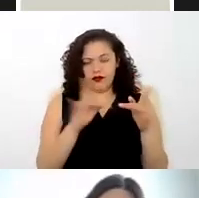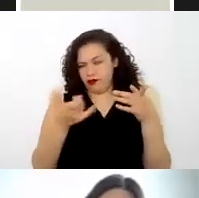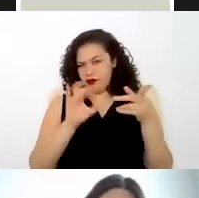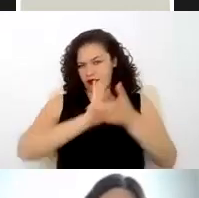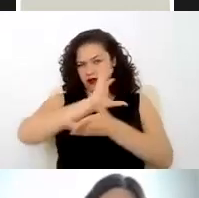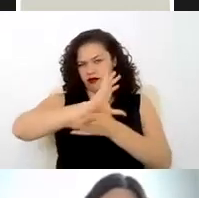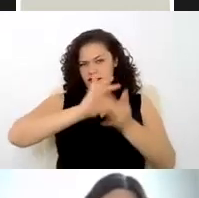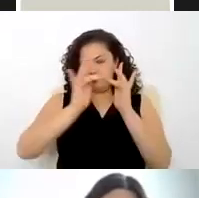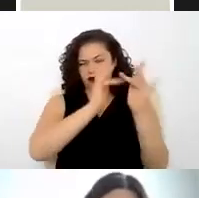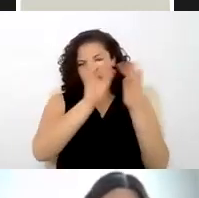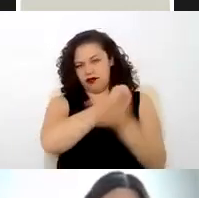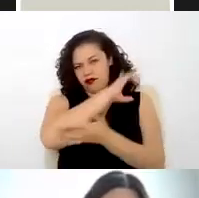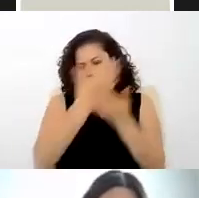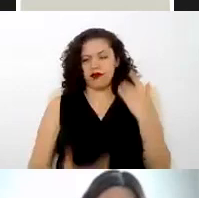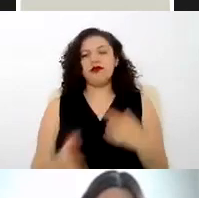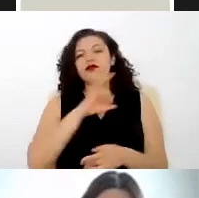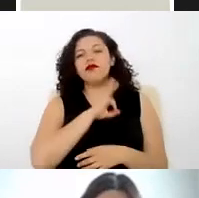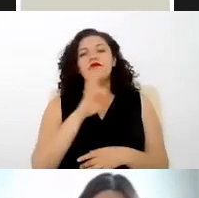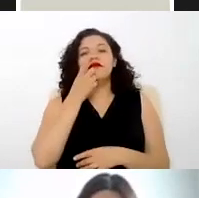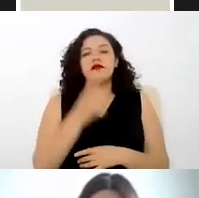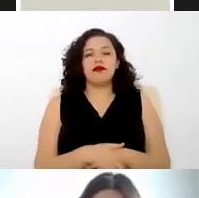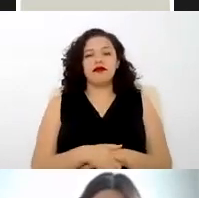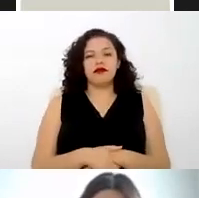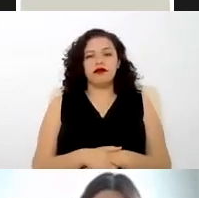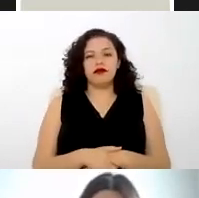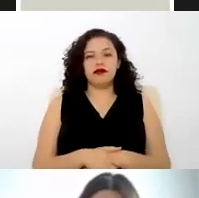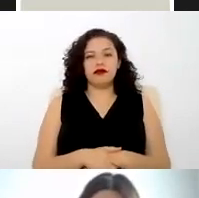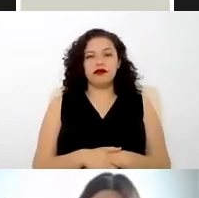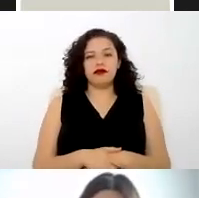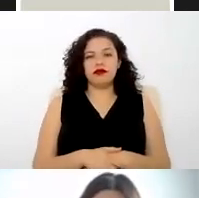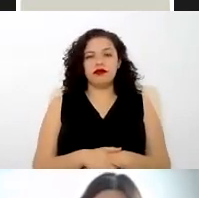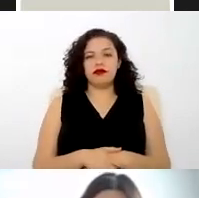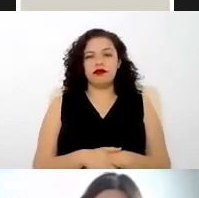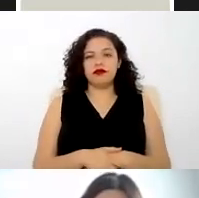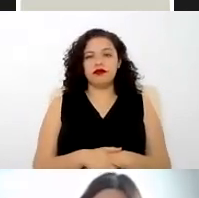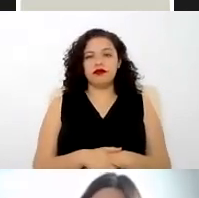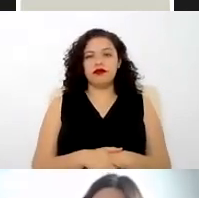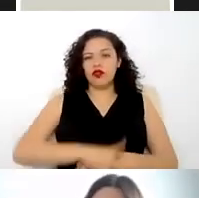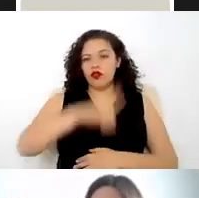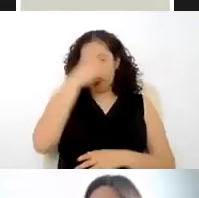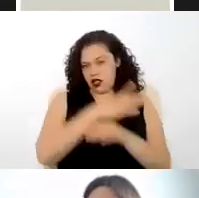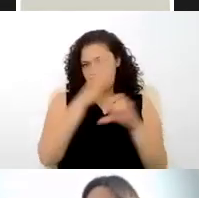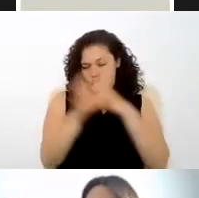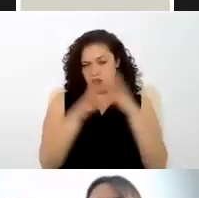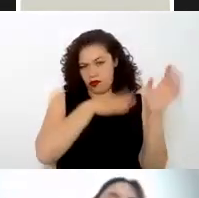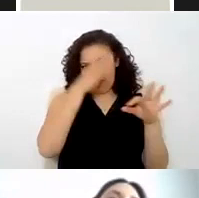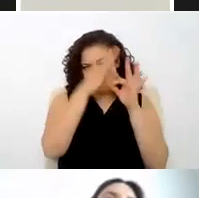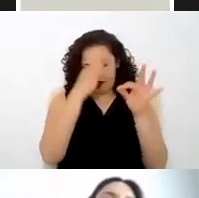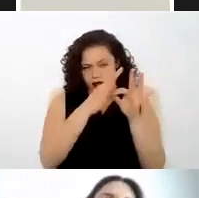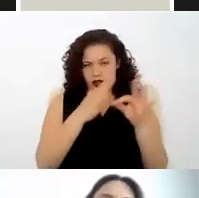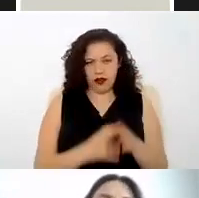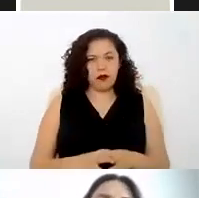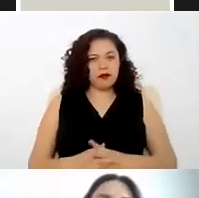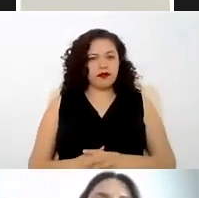se puede presumir solamente con que se cumplan algunos de los elementos justamente los